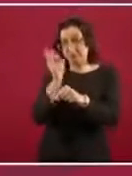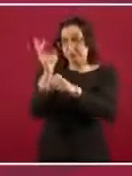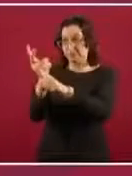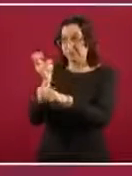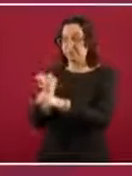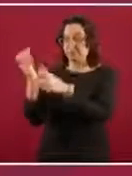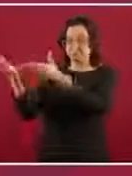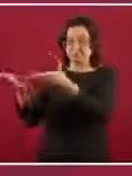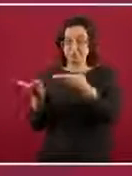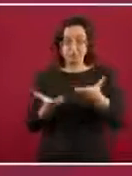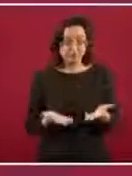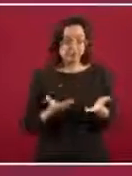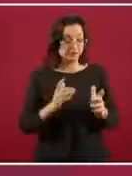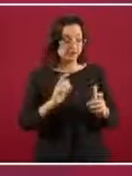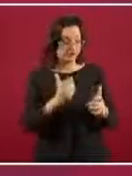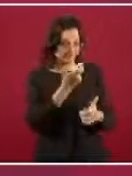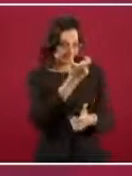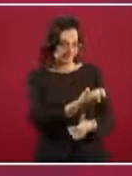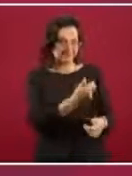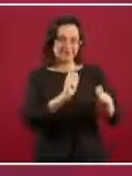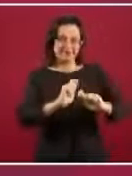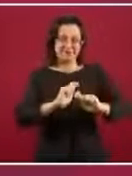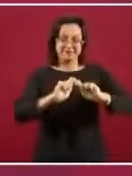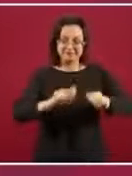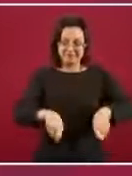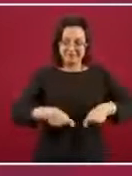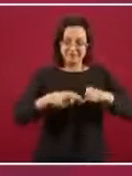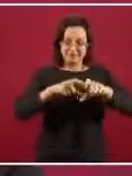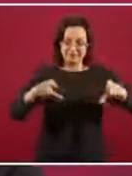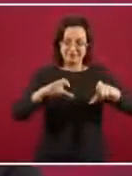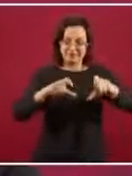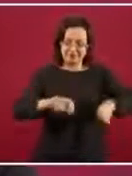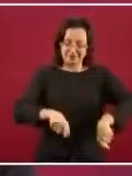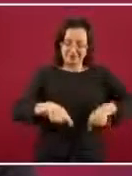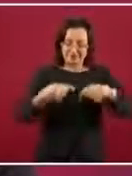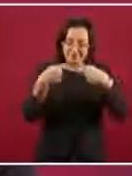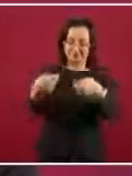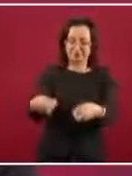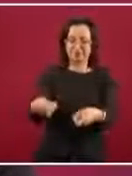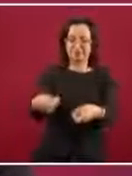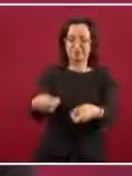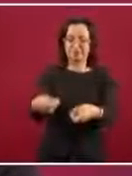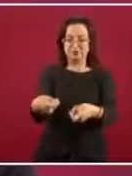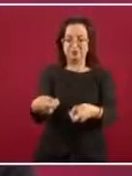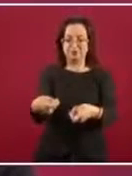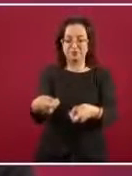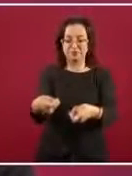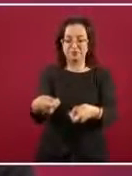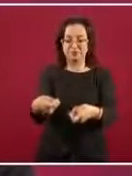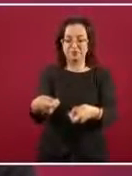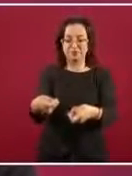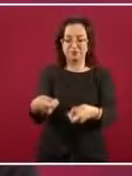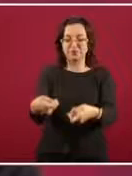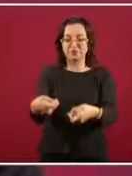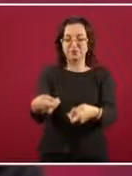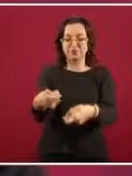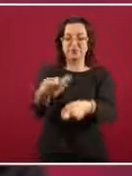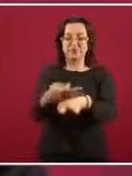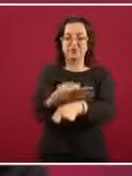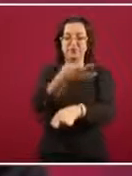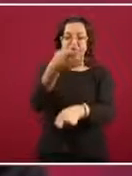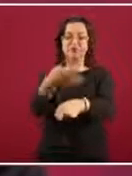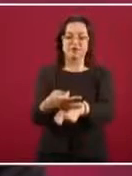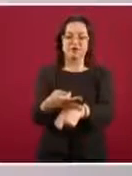para que le entreguen un cheque a la tesorera